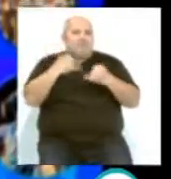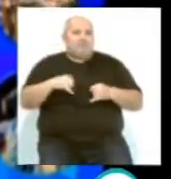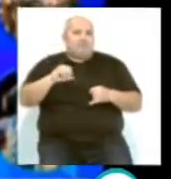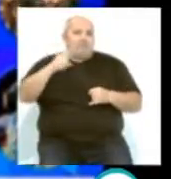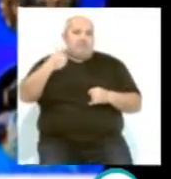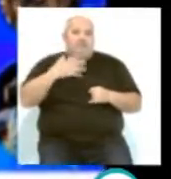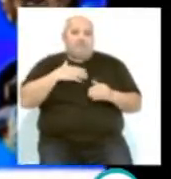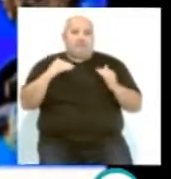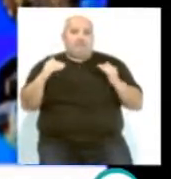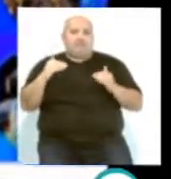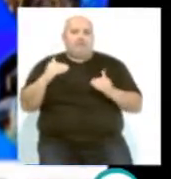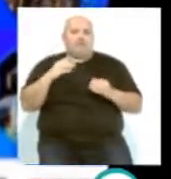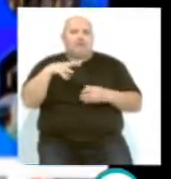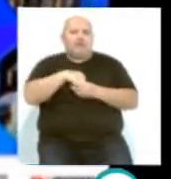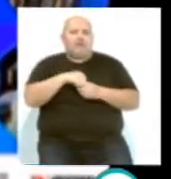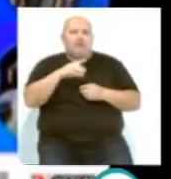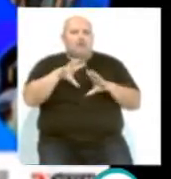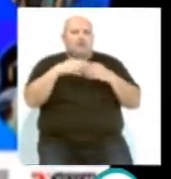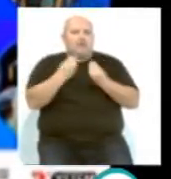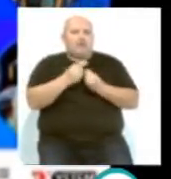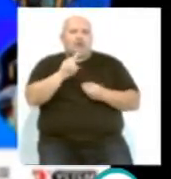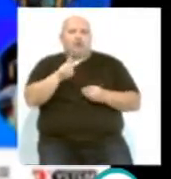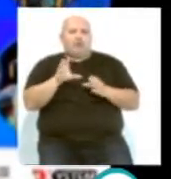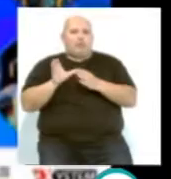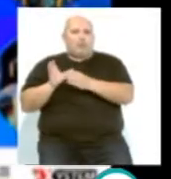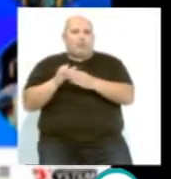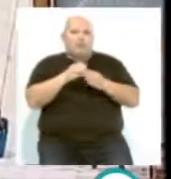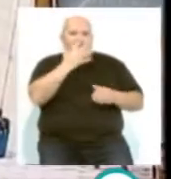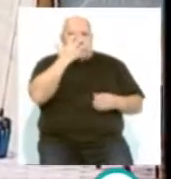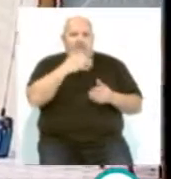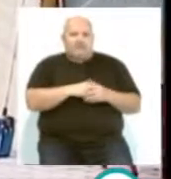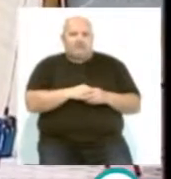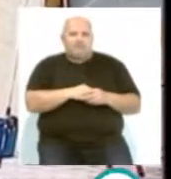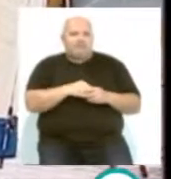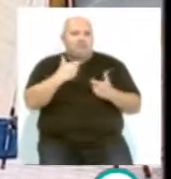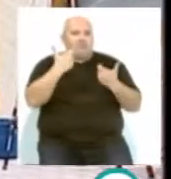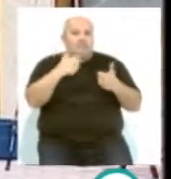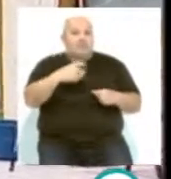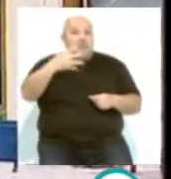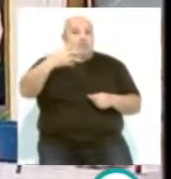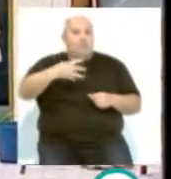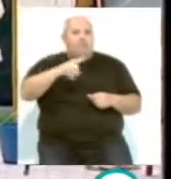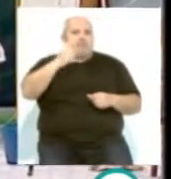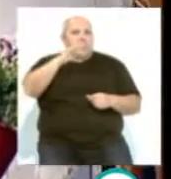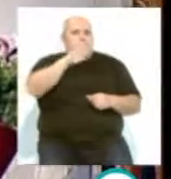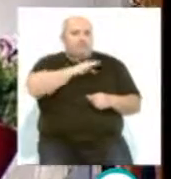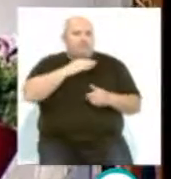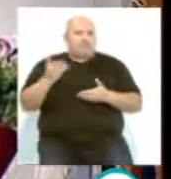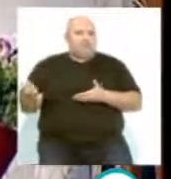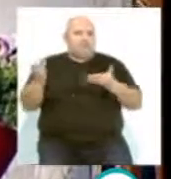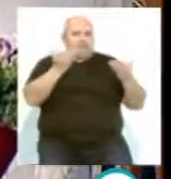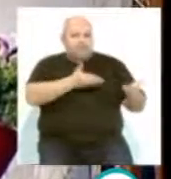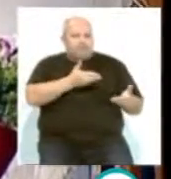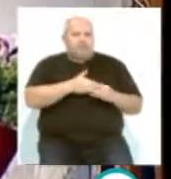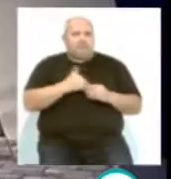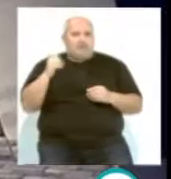benéficos de la temporada que reunirá a un total de 12 agrupaciones de este año. En la modalidad de cuarteto el primer premio Brigada Amarilla